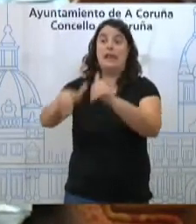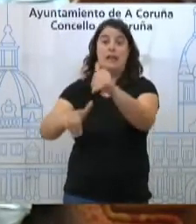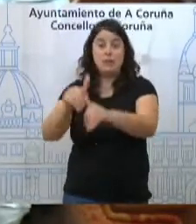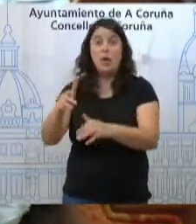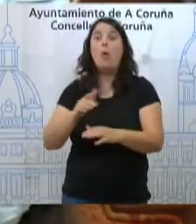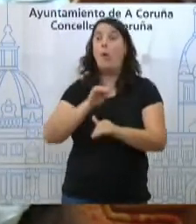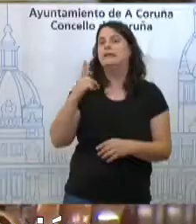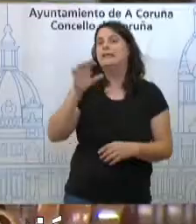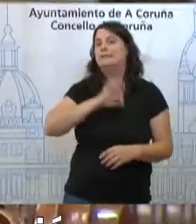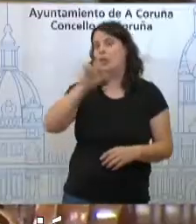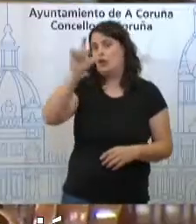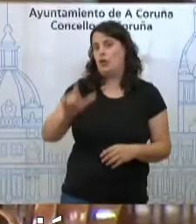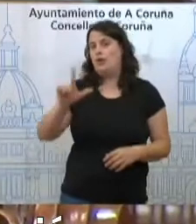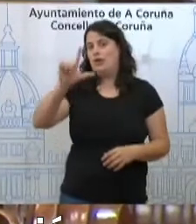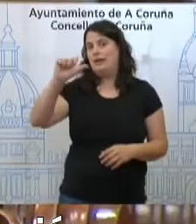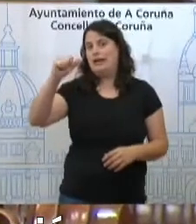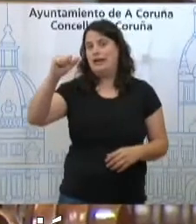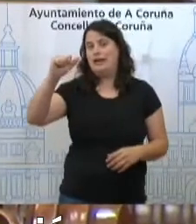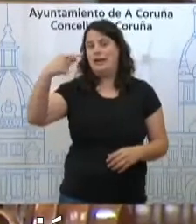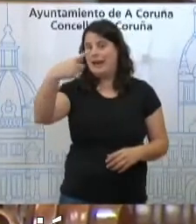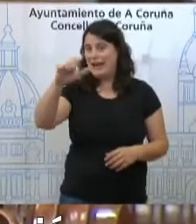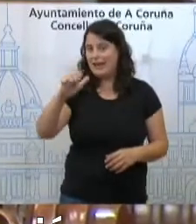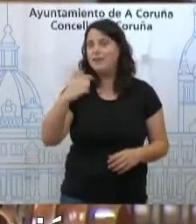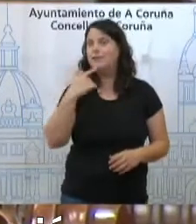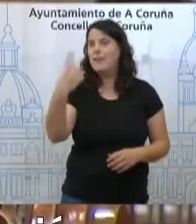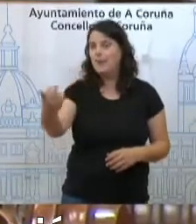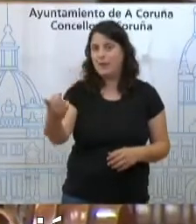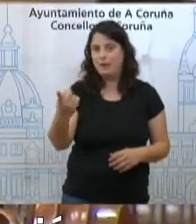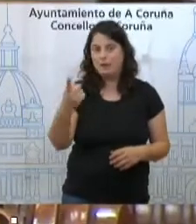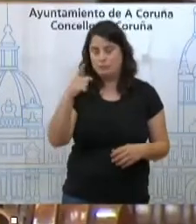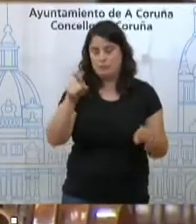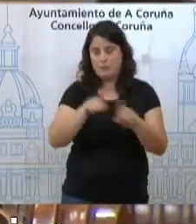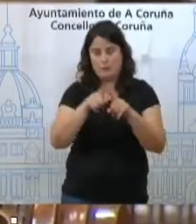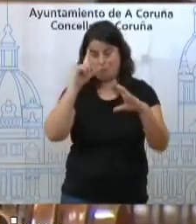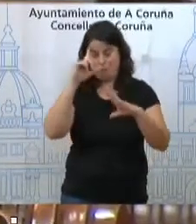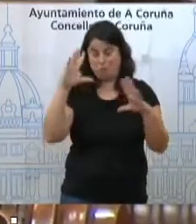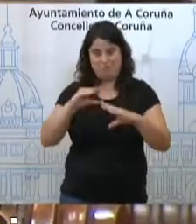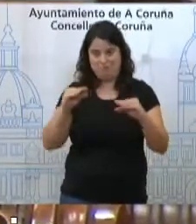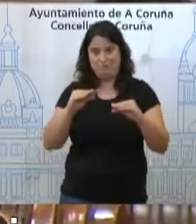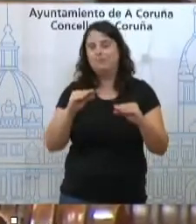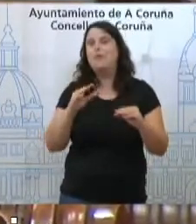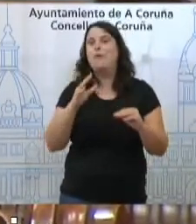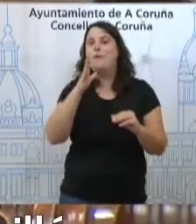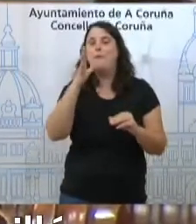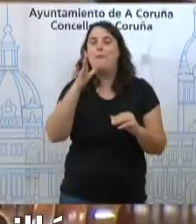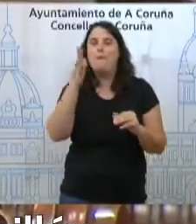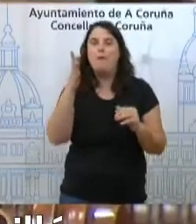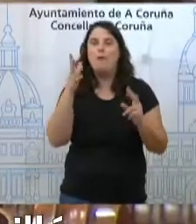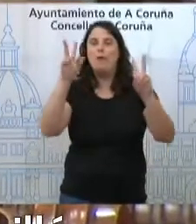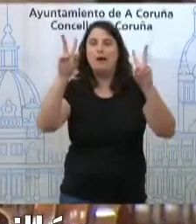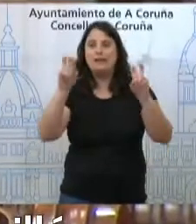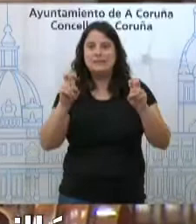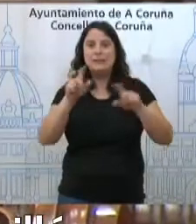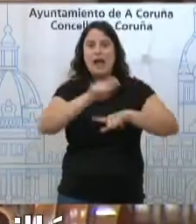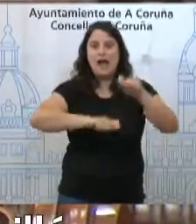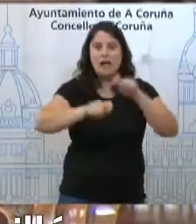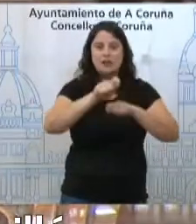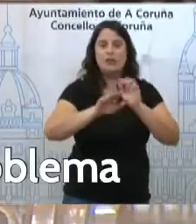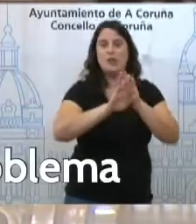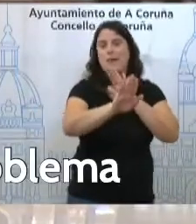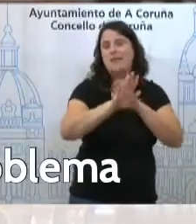e andando. Quero compartir a miña estupefacción despois de coitar os comentarios sobre a asociación veciñal do